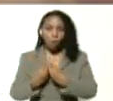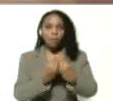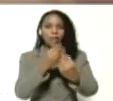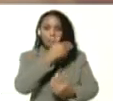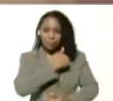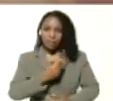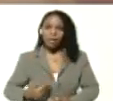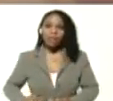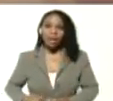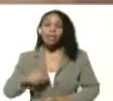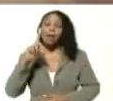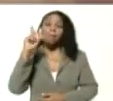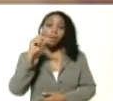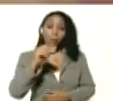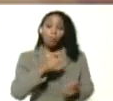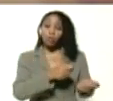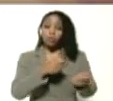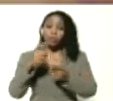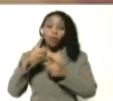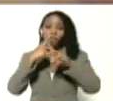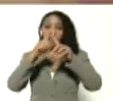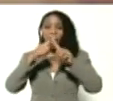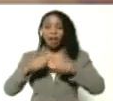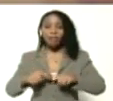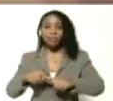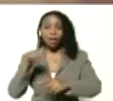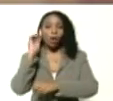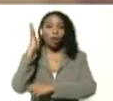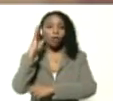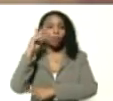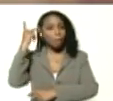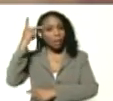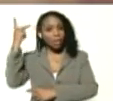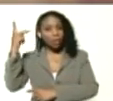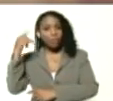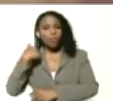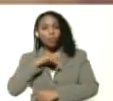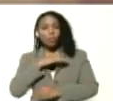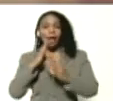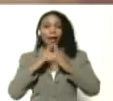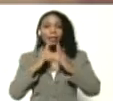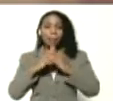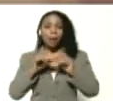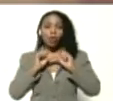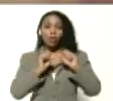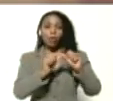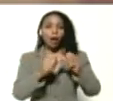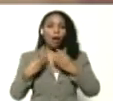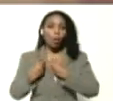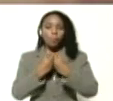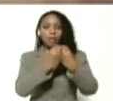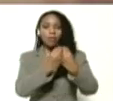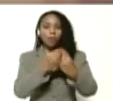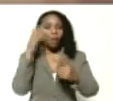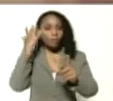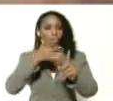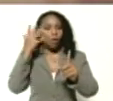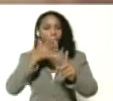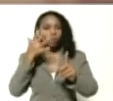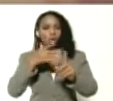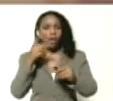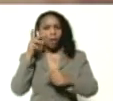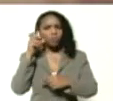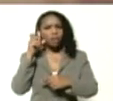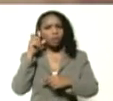presidente. También hemos llevado diferentes congresos pedagógicos desde nuestras casas para seguir con el acompañamiento, la formación y